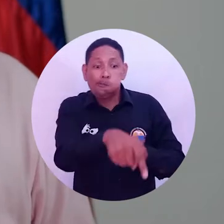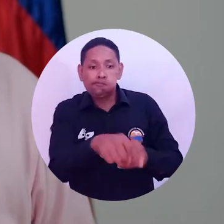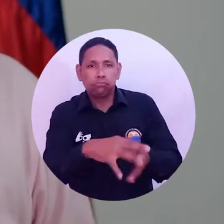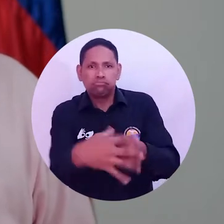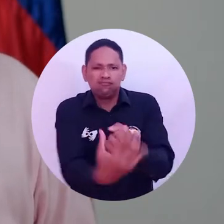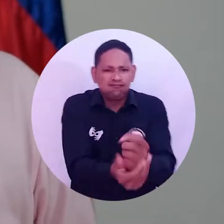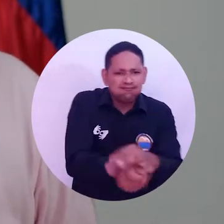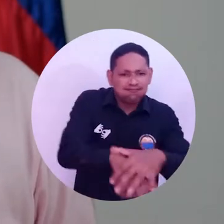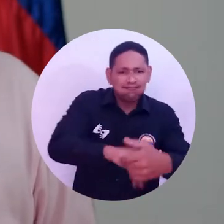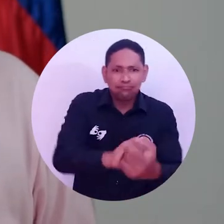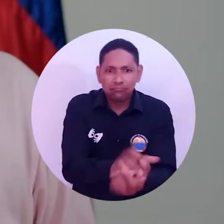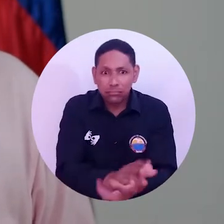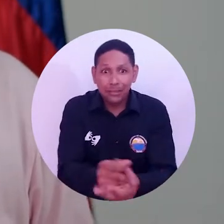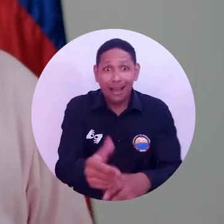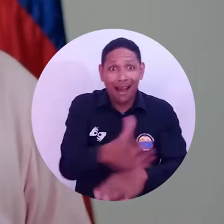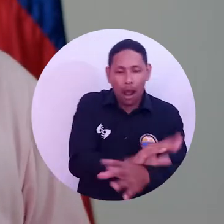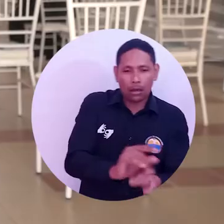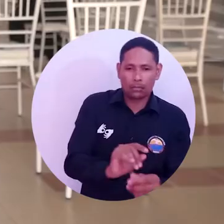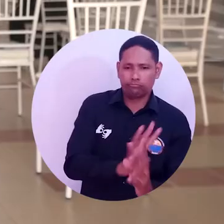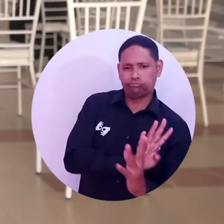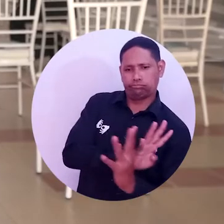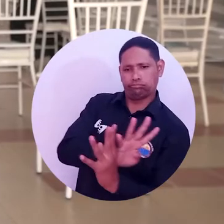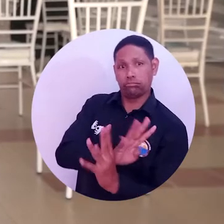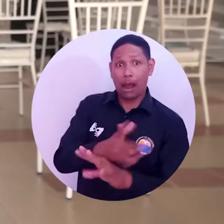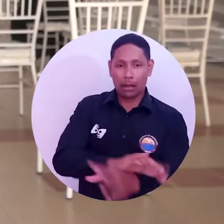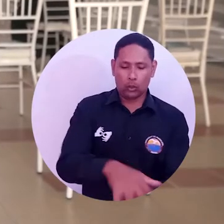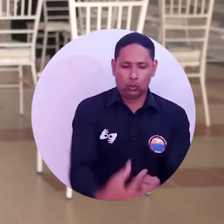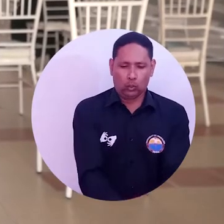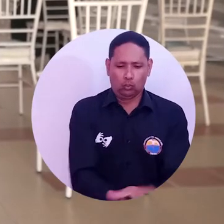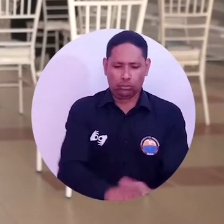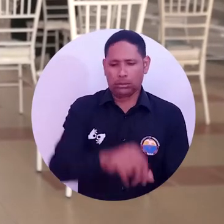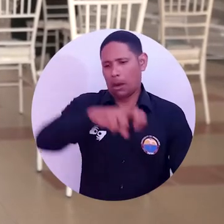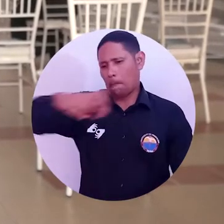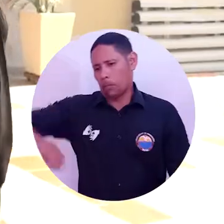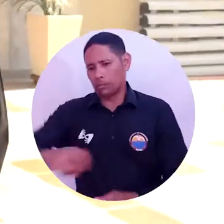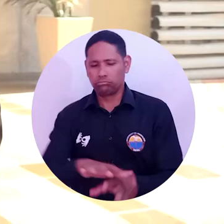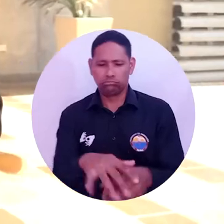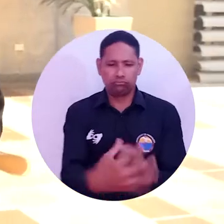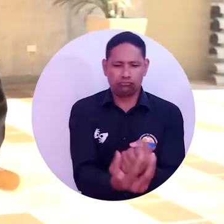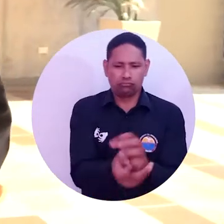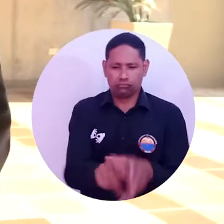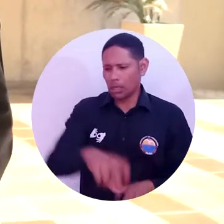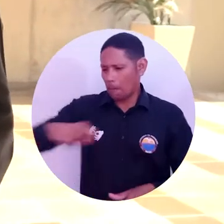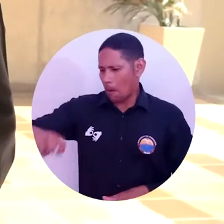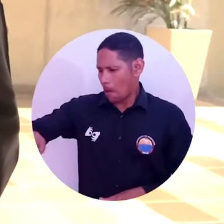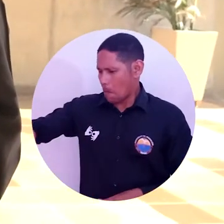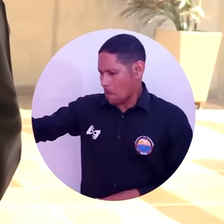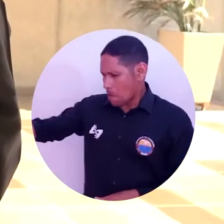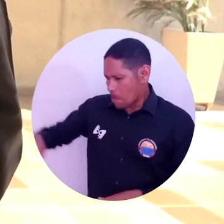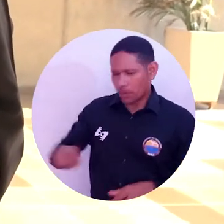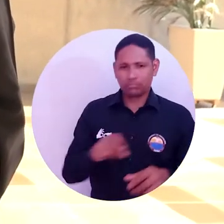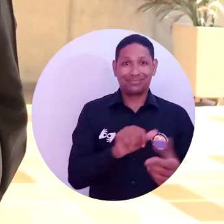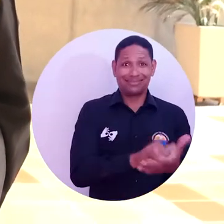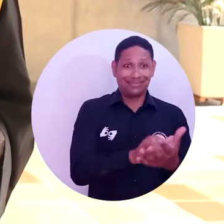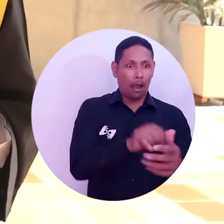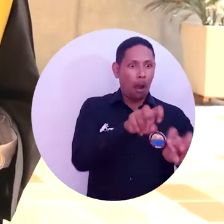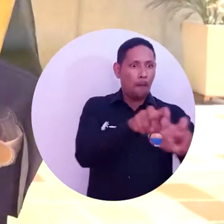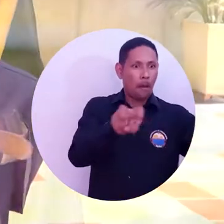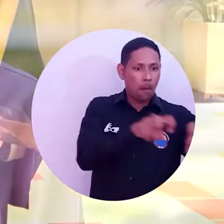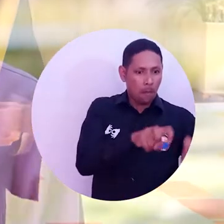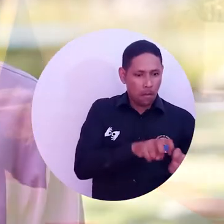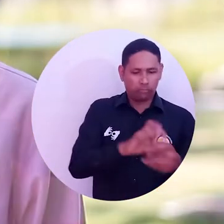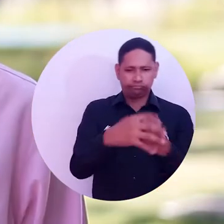desinfección de gel antes de que los graduandos entraran a la ceremonia, pasaban por la desinfección de las manos. La